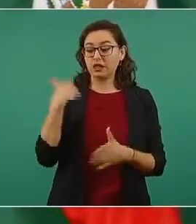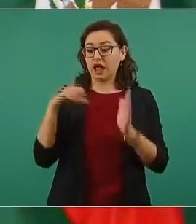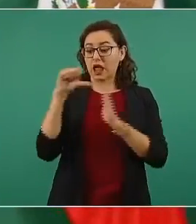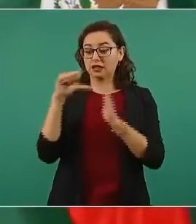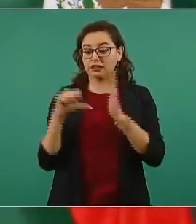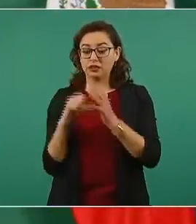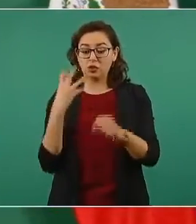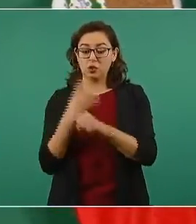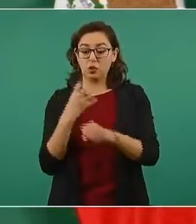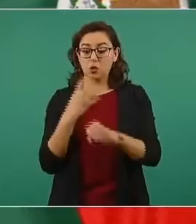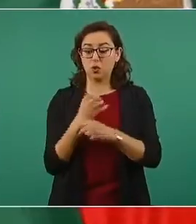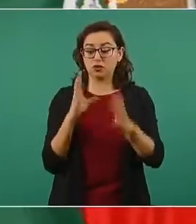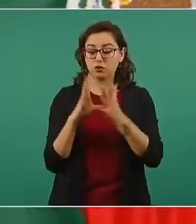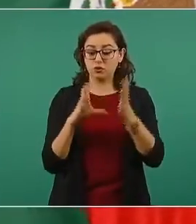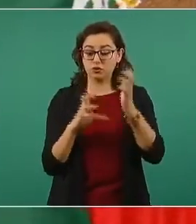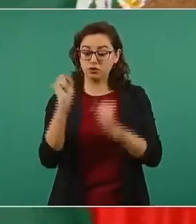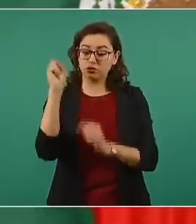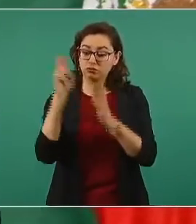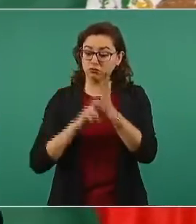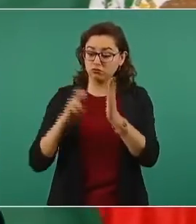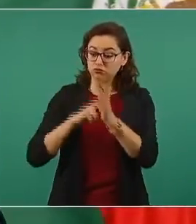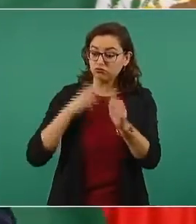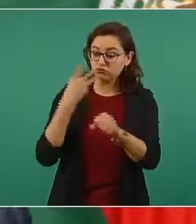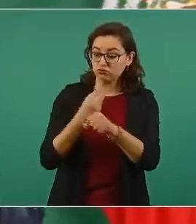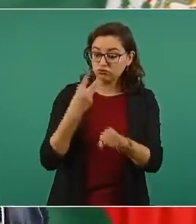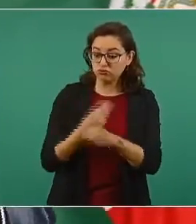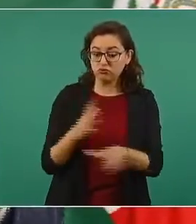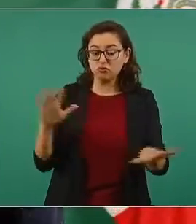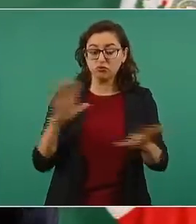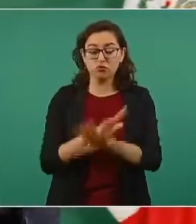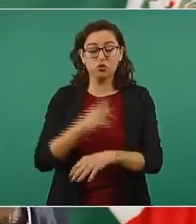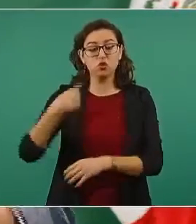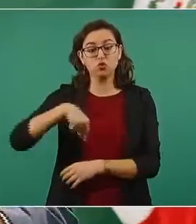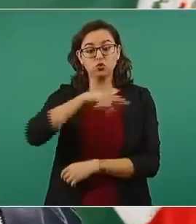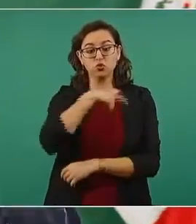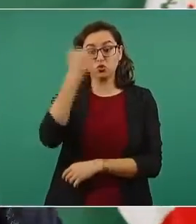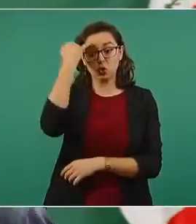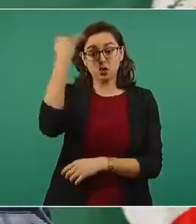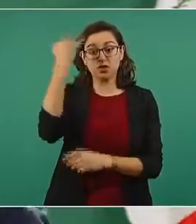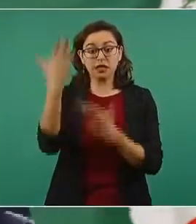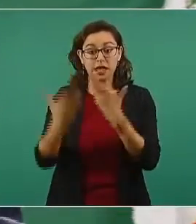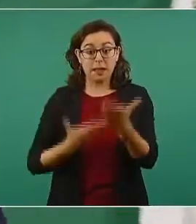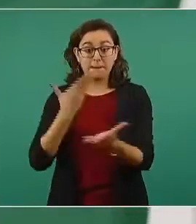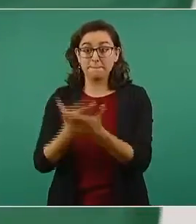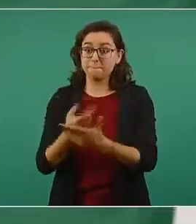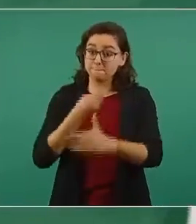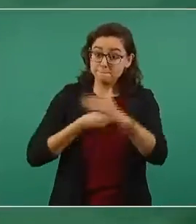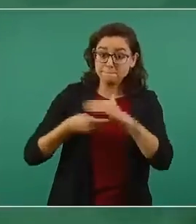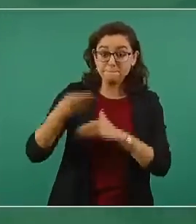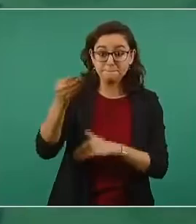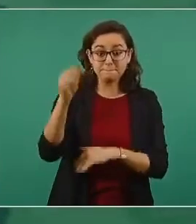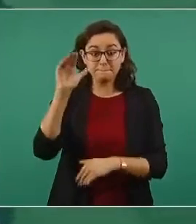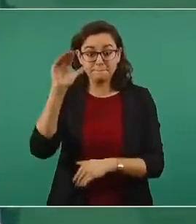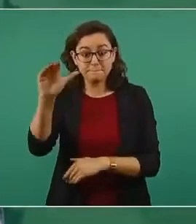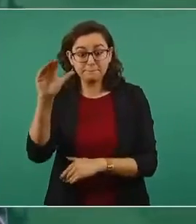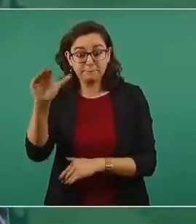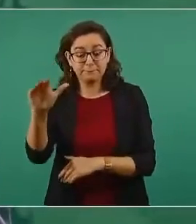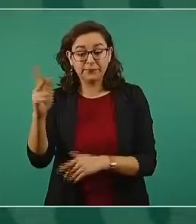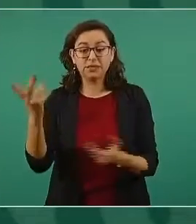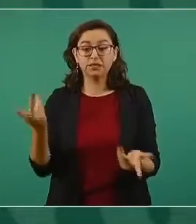constitucional, que enviamos una iniciativa para que